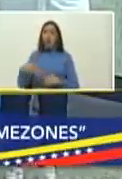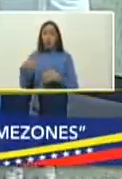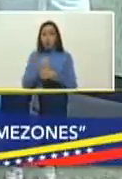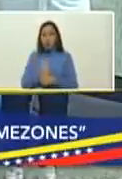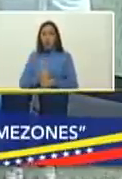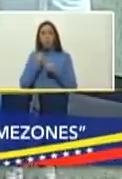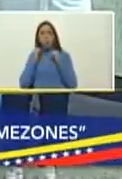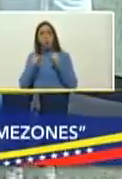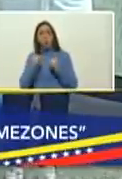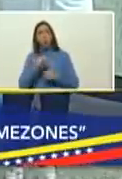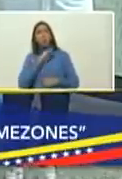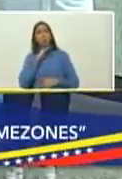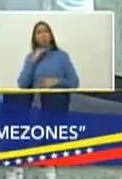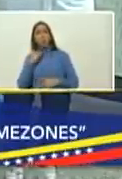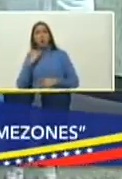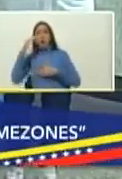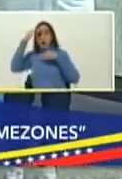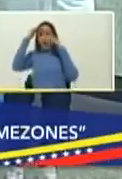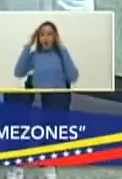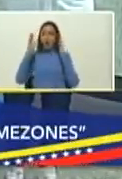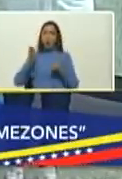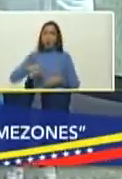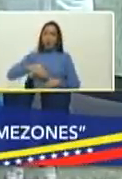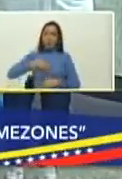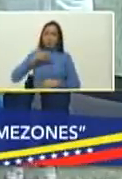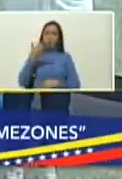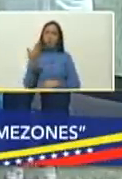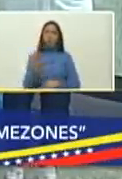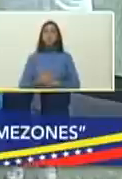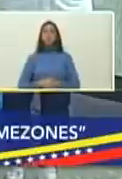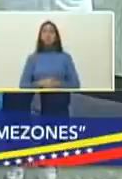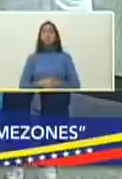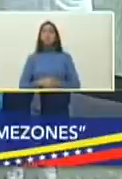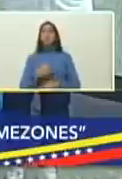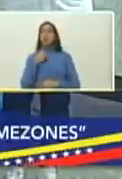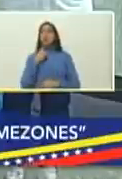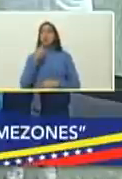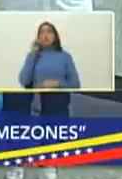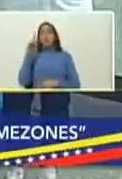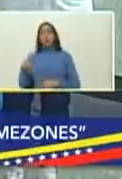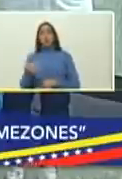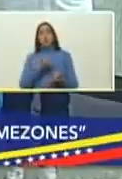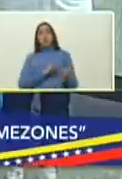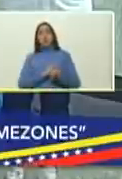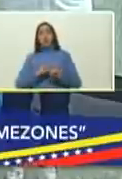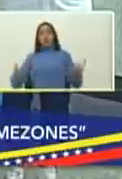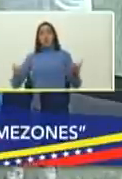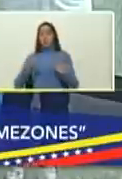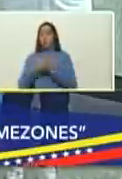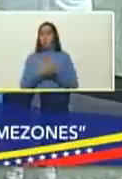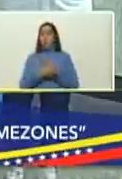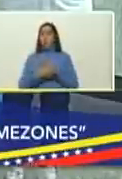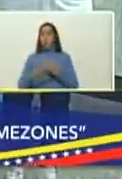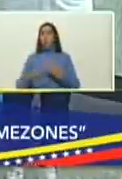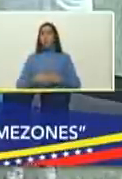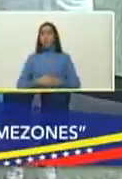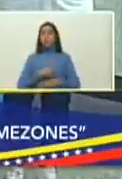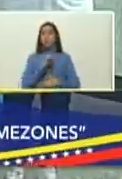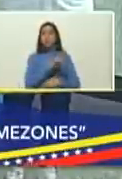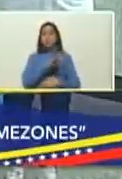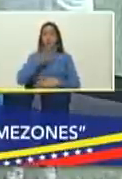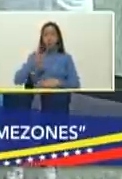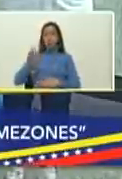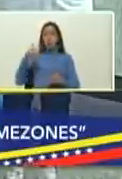crónicos enfermedades crónicas y poder atenderla así también presidente decirle que ya en este marco tenemos 24